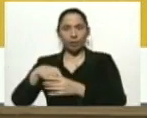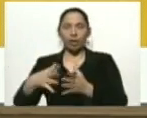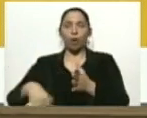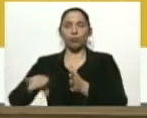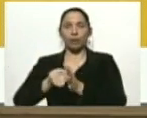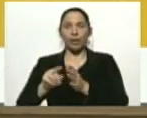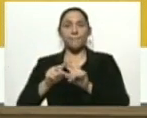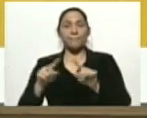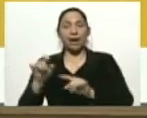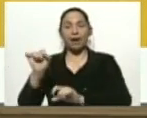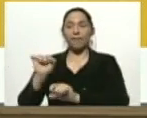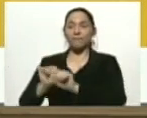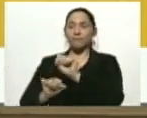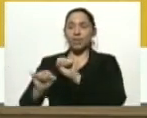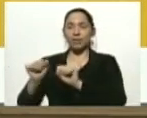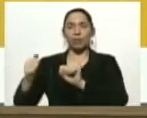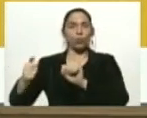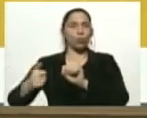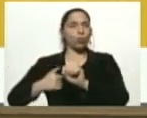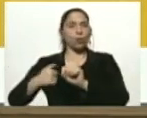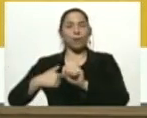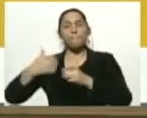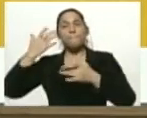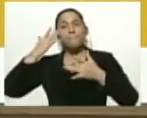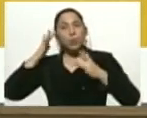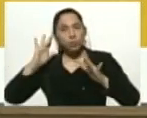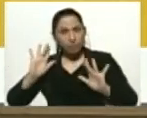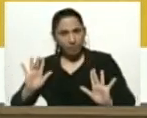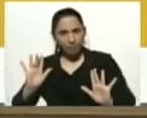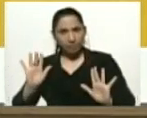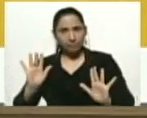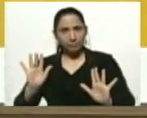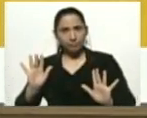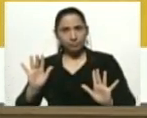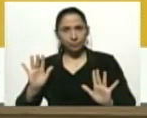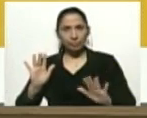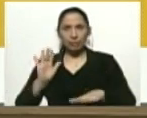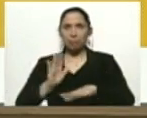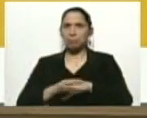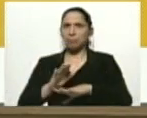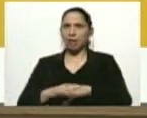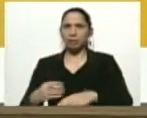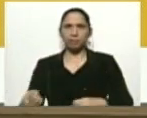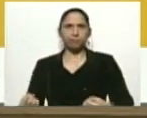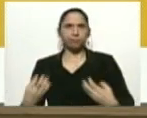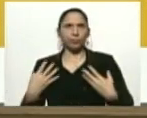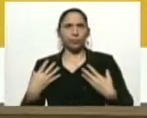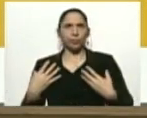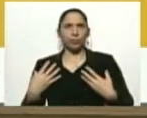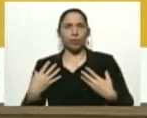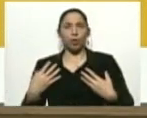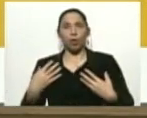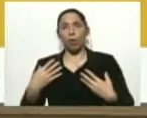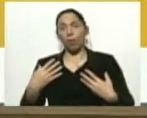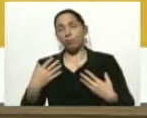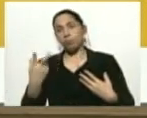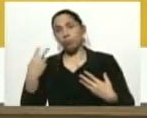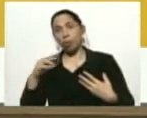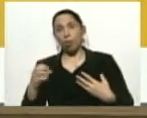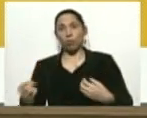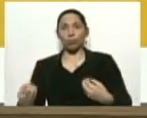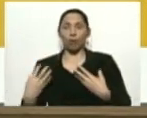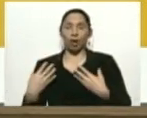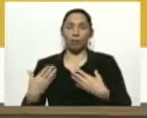Para evitar cualquier posibilidad de ocurrencia de un brote por contagio importante.